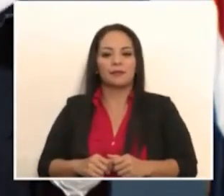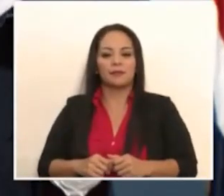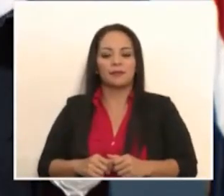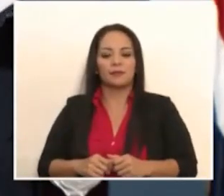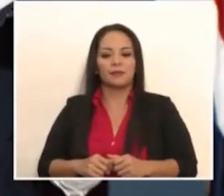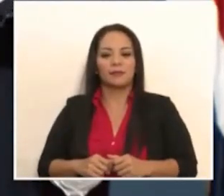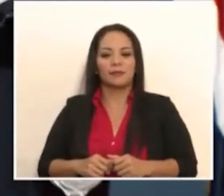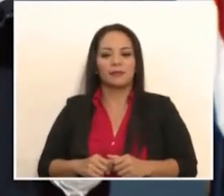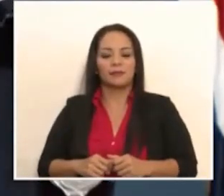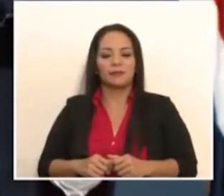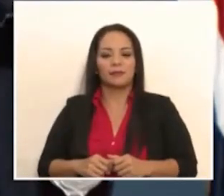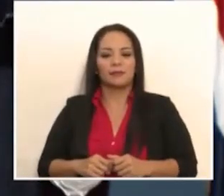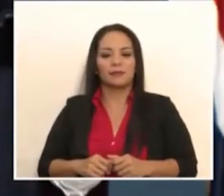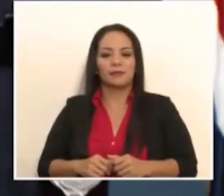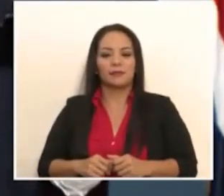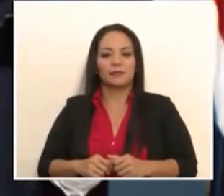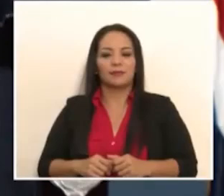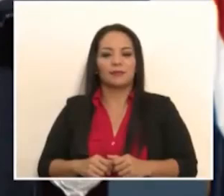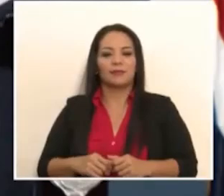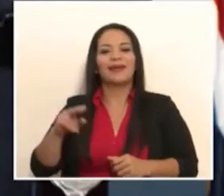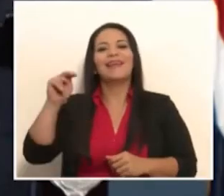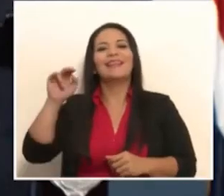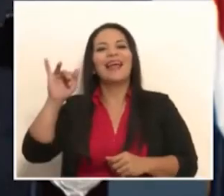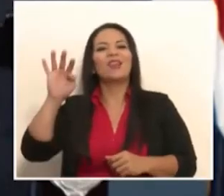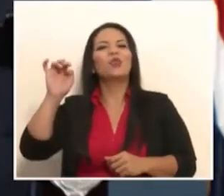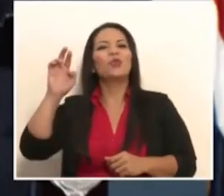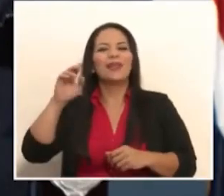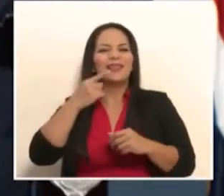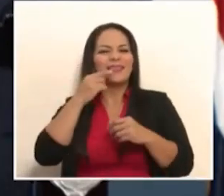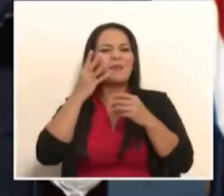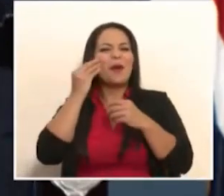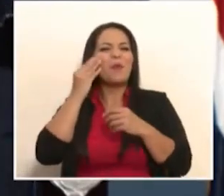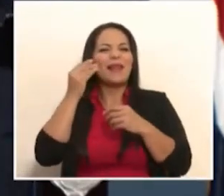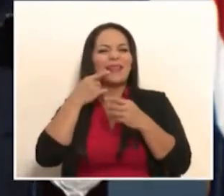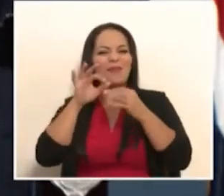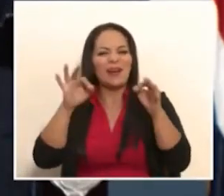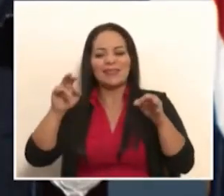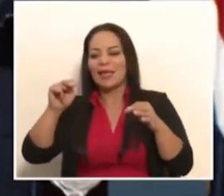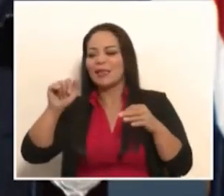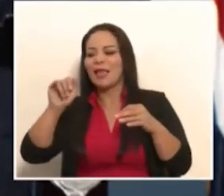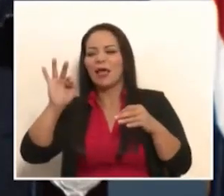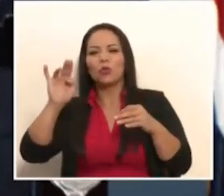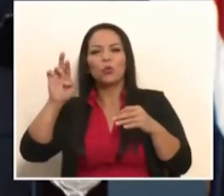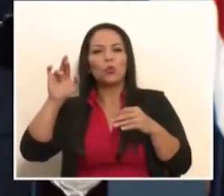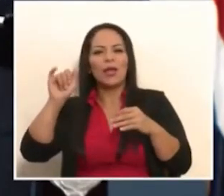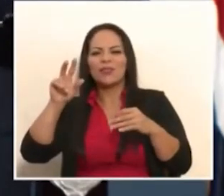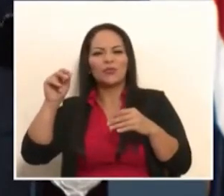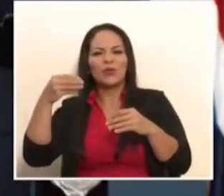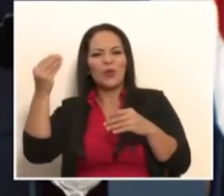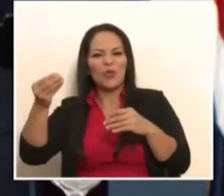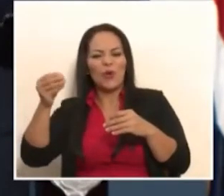Salamanca no se lo tenía que prestar. Eso era un dicho de mi abuelita también, es abogado,